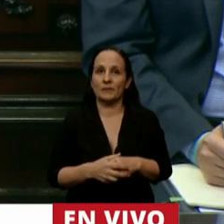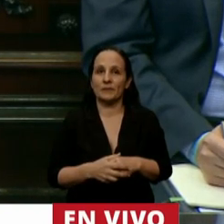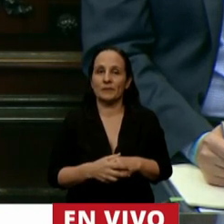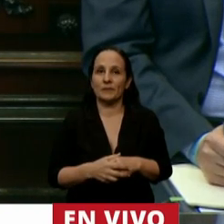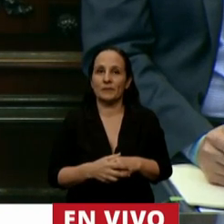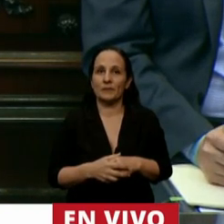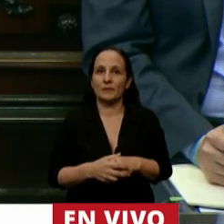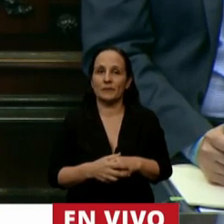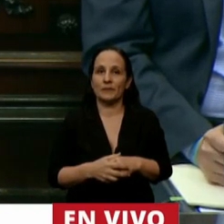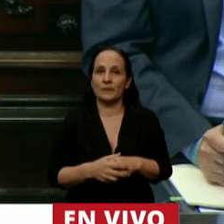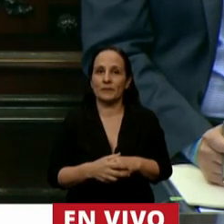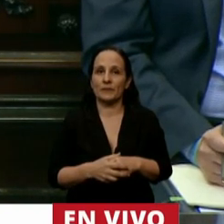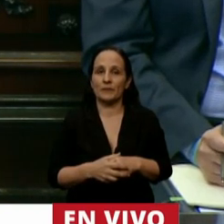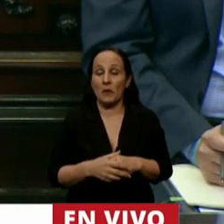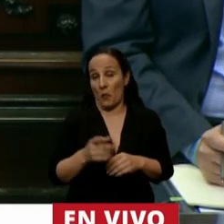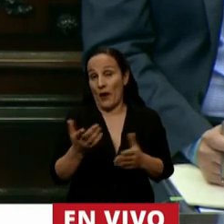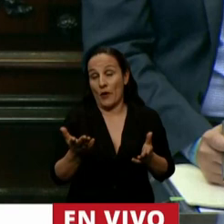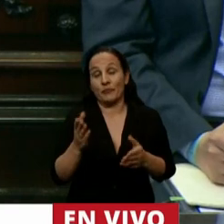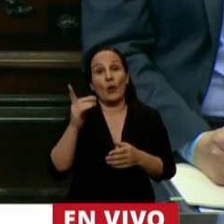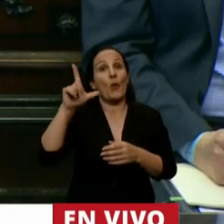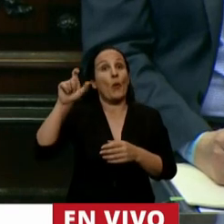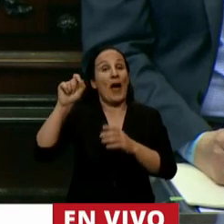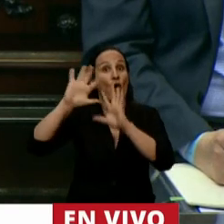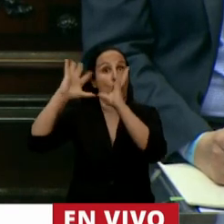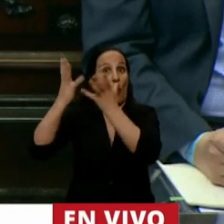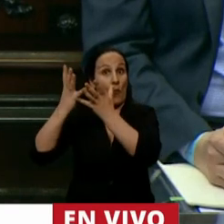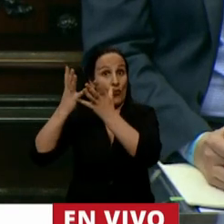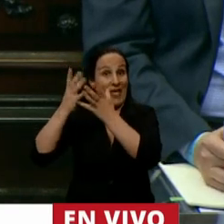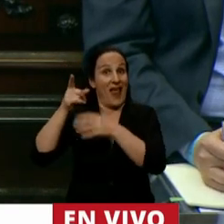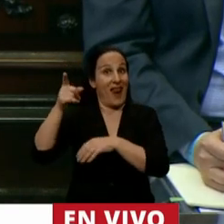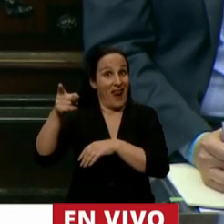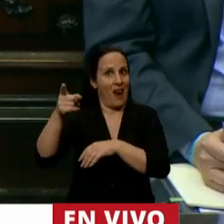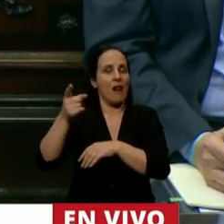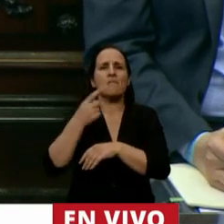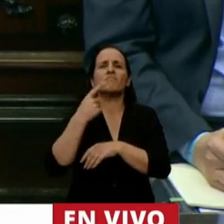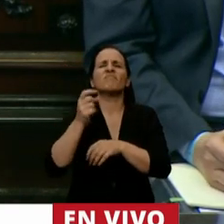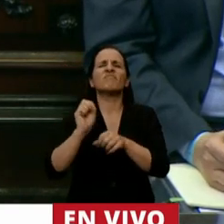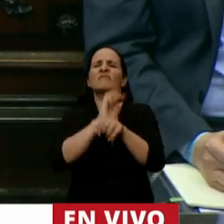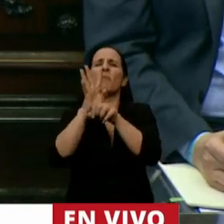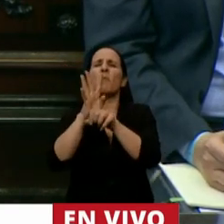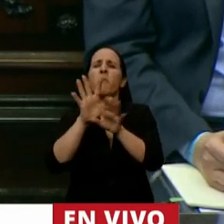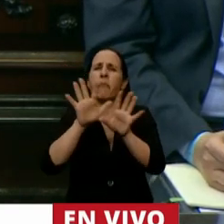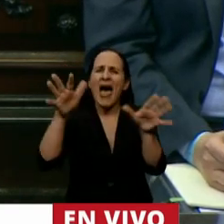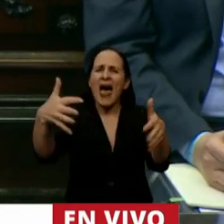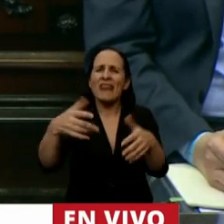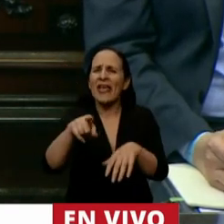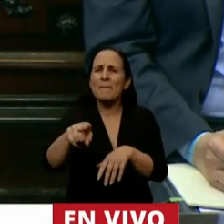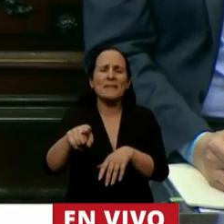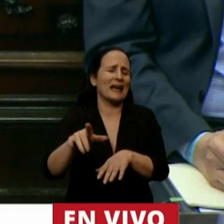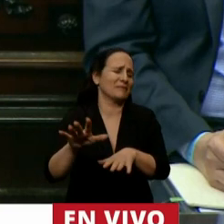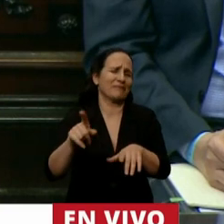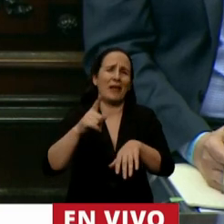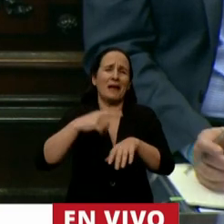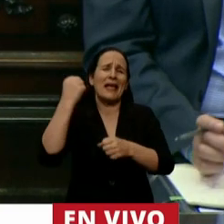y volviendo a lo que bueno el Banco Mundial por ejemplo plantea que la pandemia produjo la peor